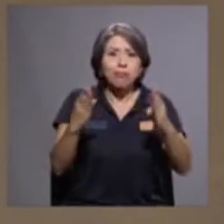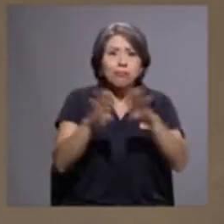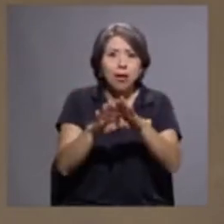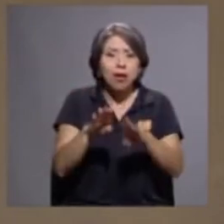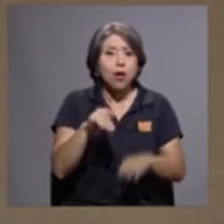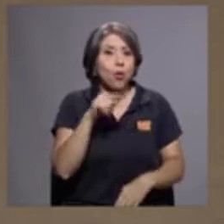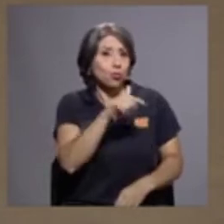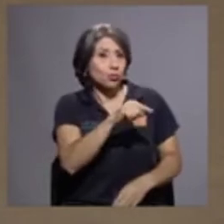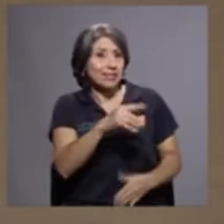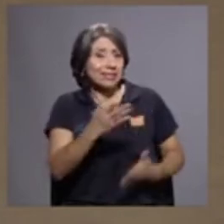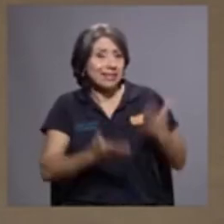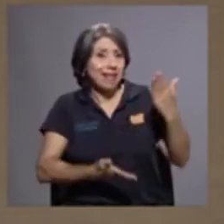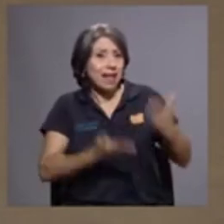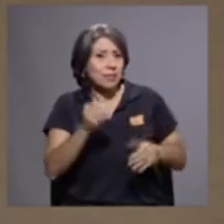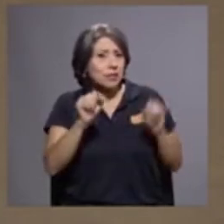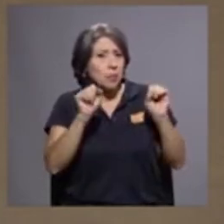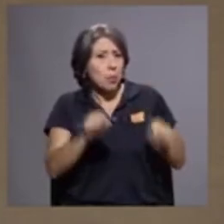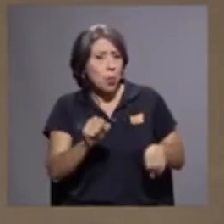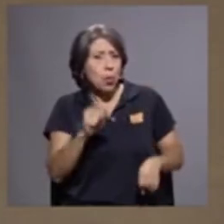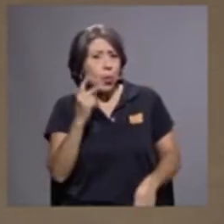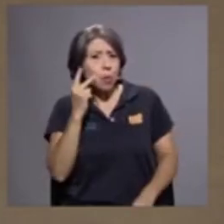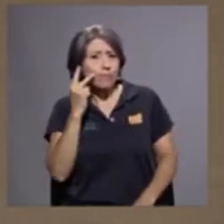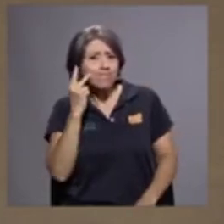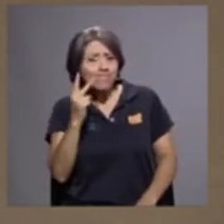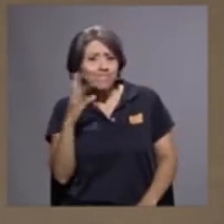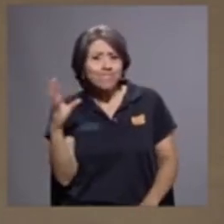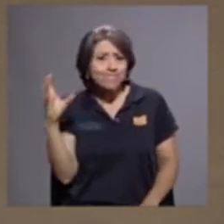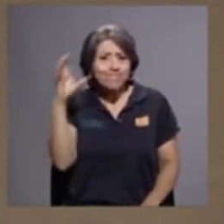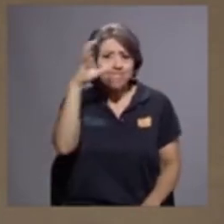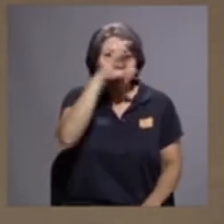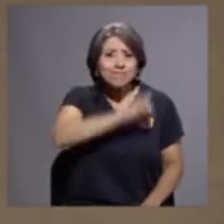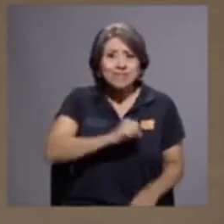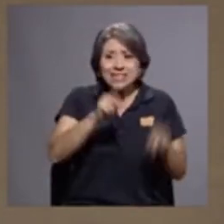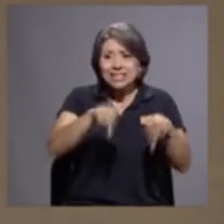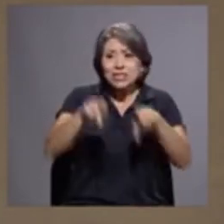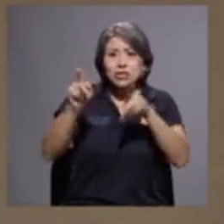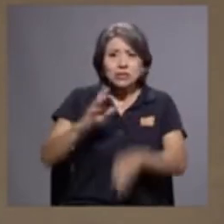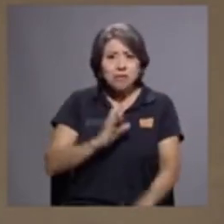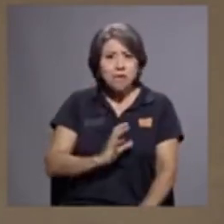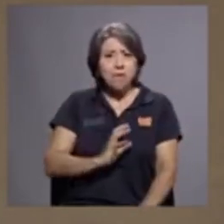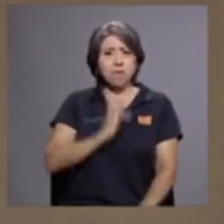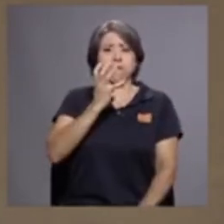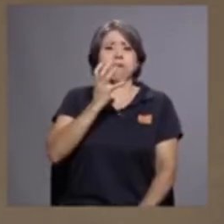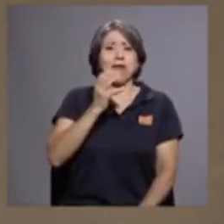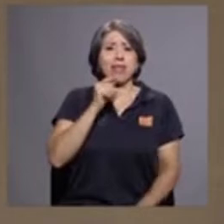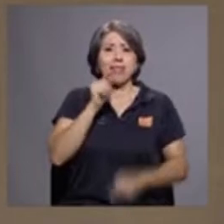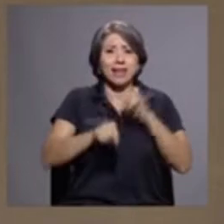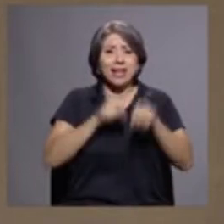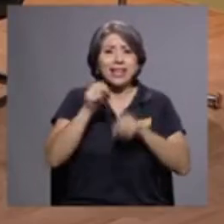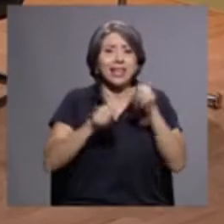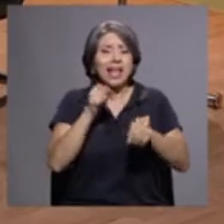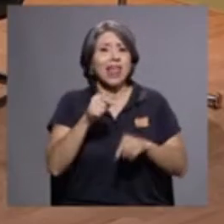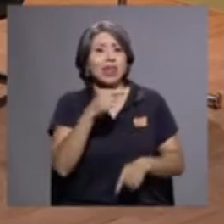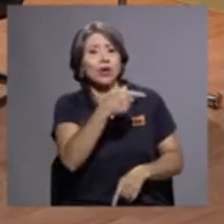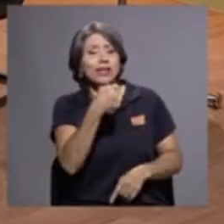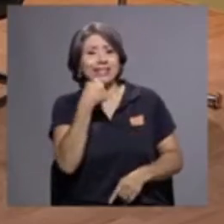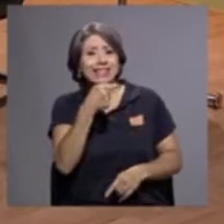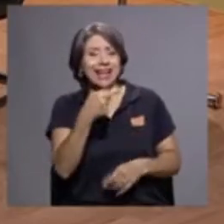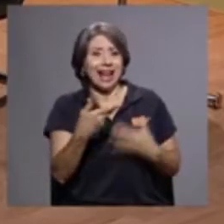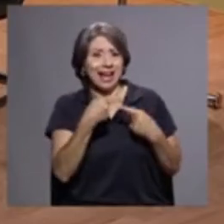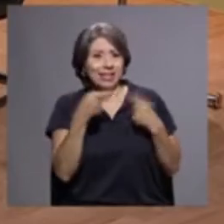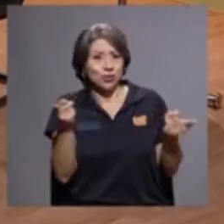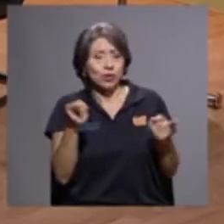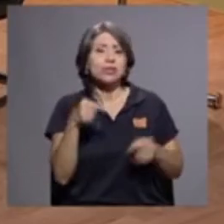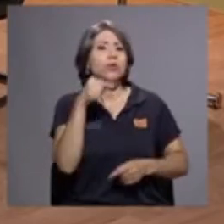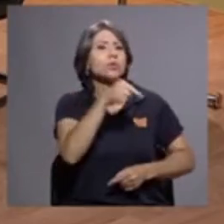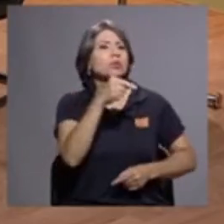o llevarle el calibre a una ciudadanía enojada, como haciendo crítica de algunas de sus declaraciones. ¿Cómo las interpreta